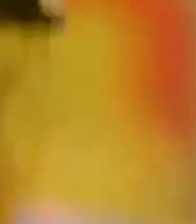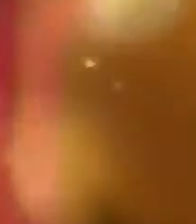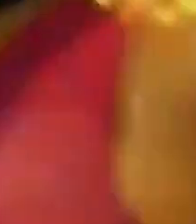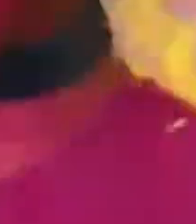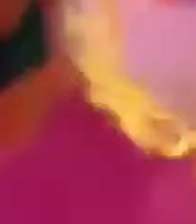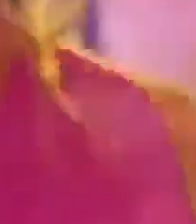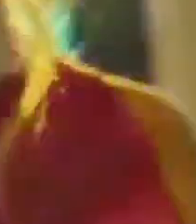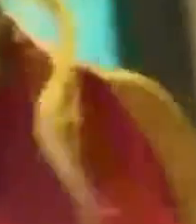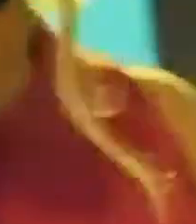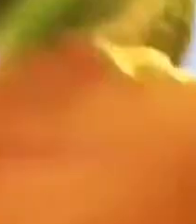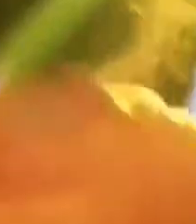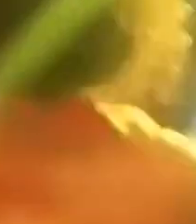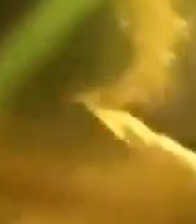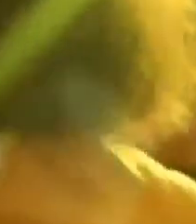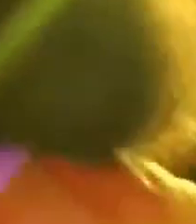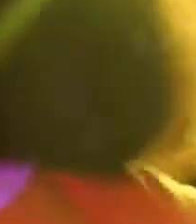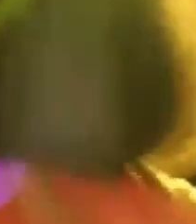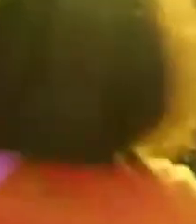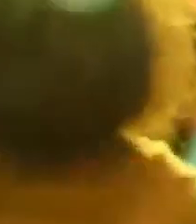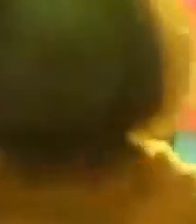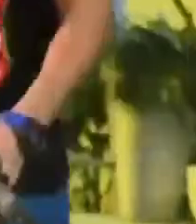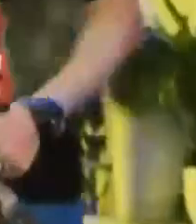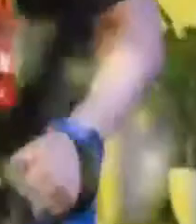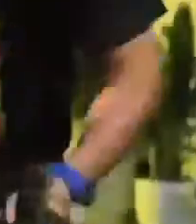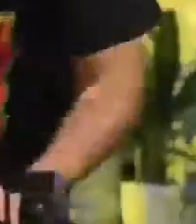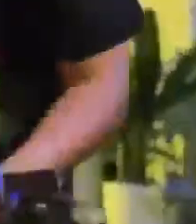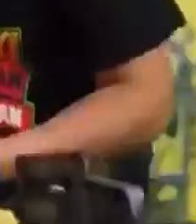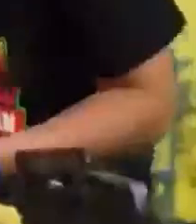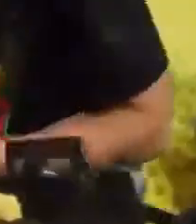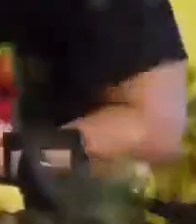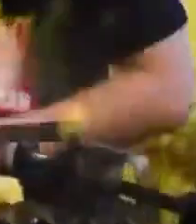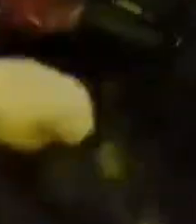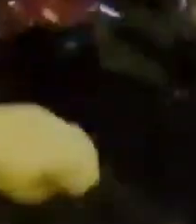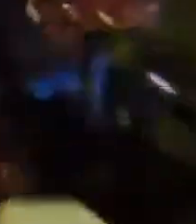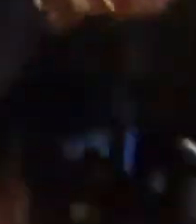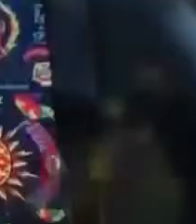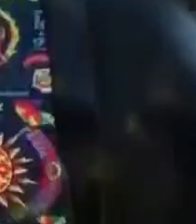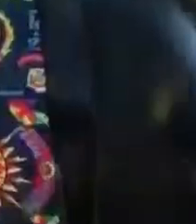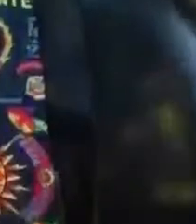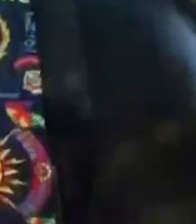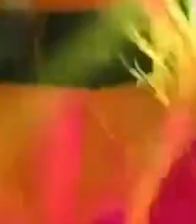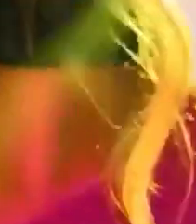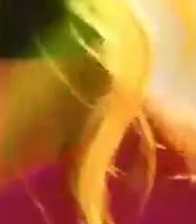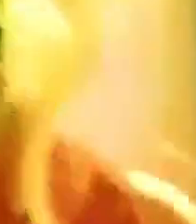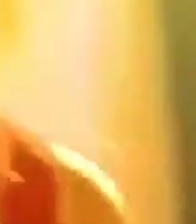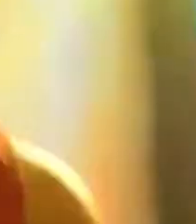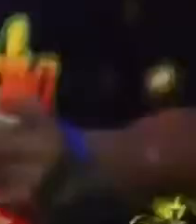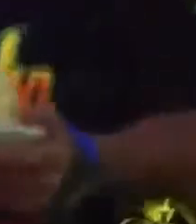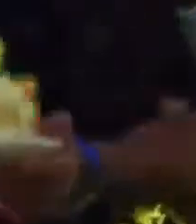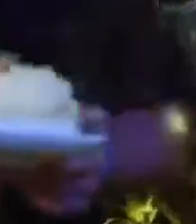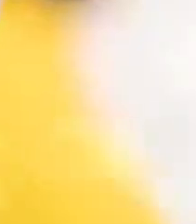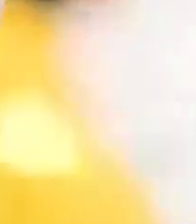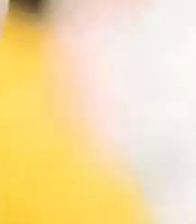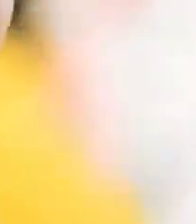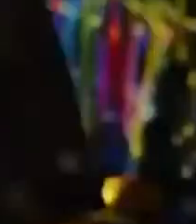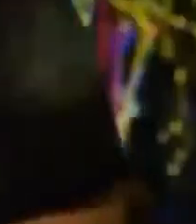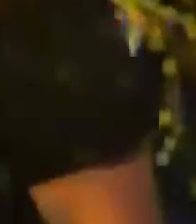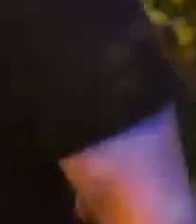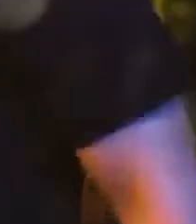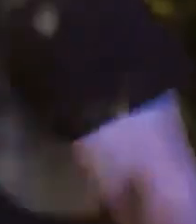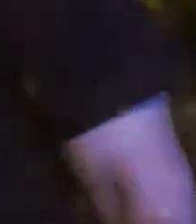dentro ¡Vamos Perú! ¡Que nada nos detenga! Y es que nosotros Sabemos ponerle a todo Ganas y sabor